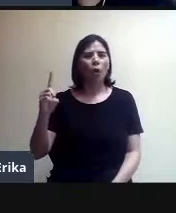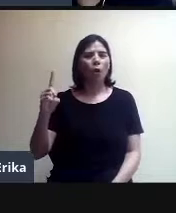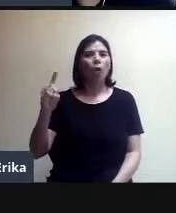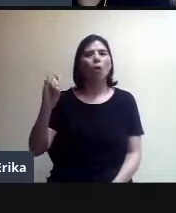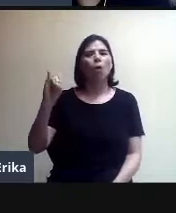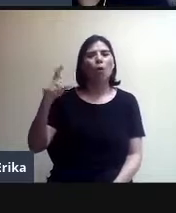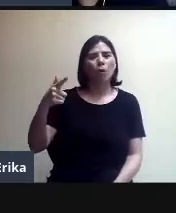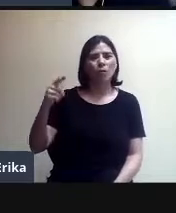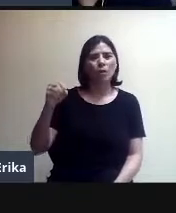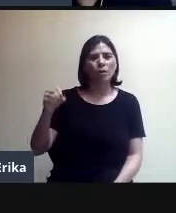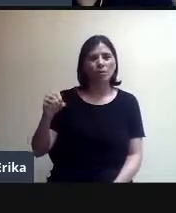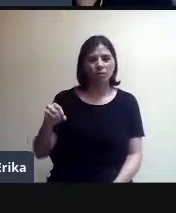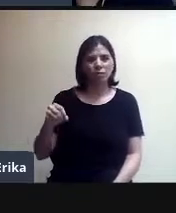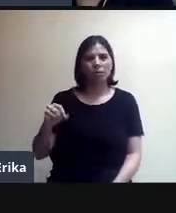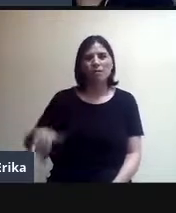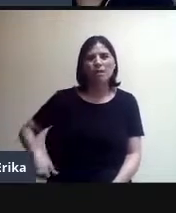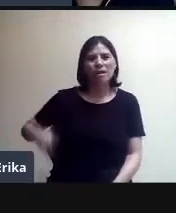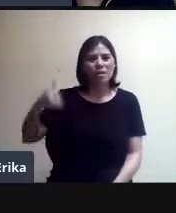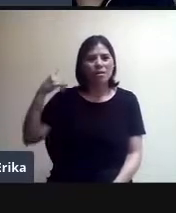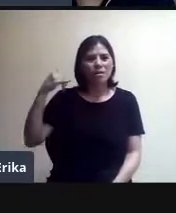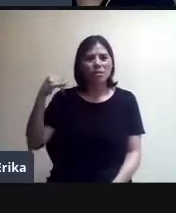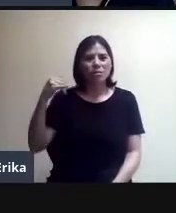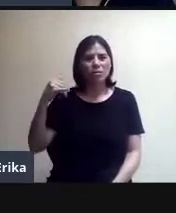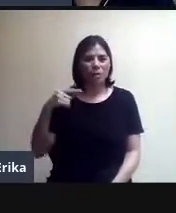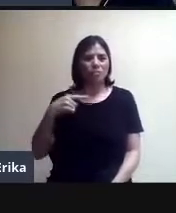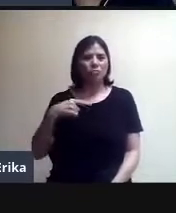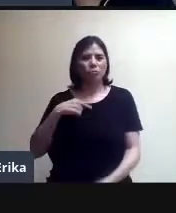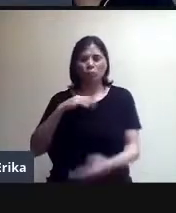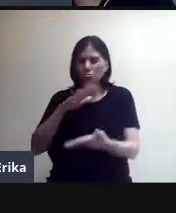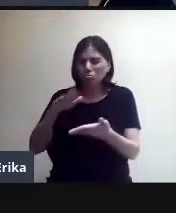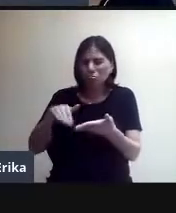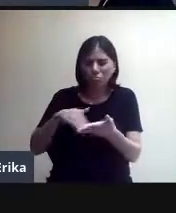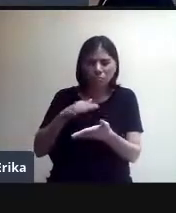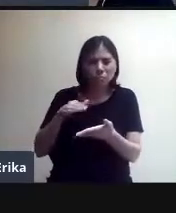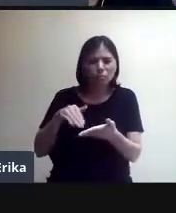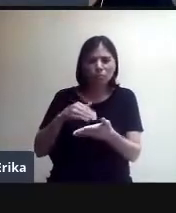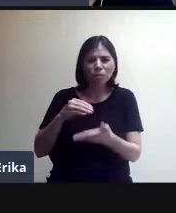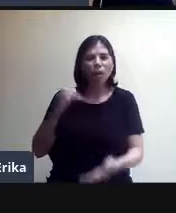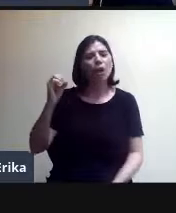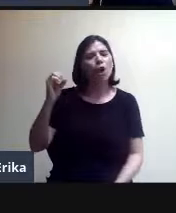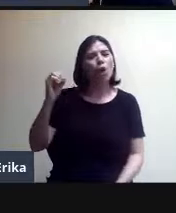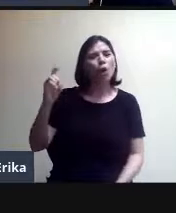desde el celular, ¿en dónde encuentran ellos el código de la reunión para compartirlo?